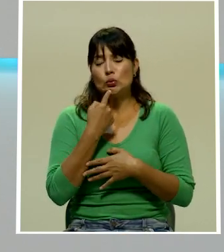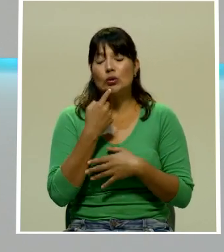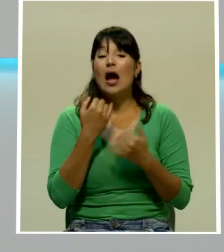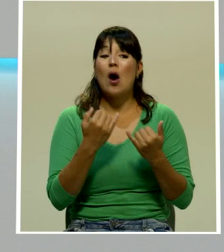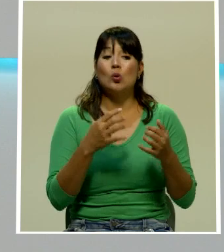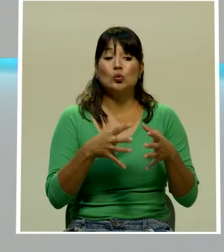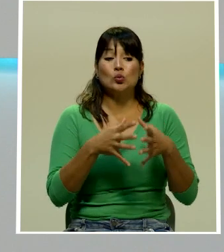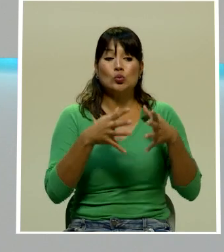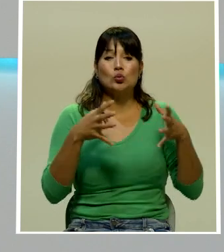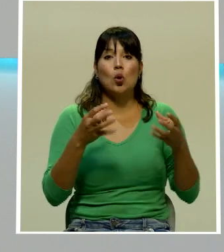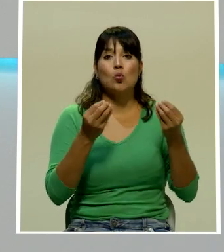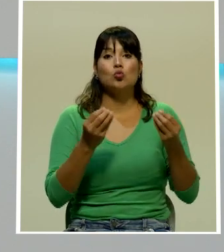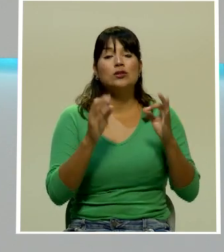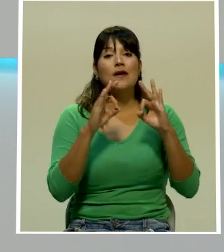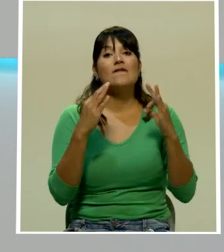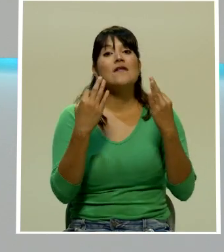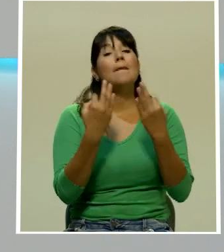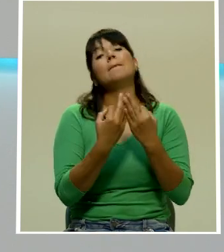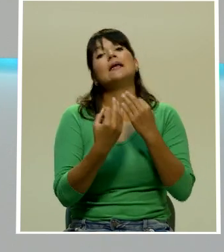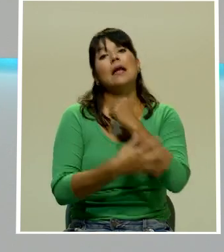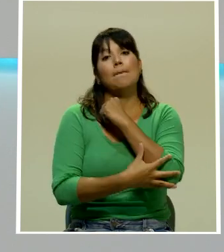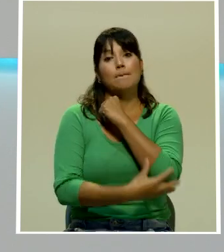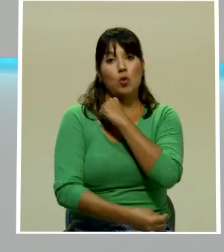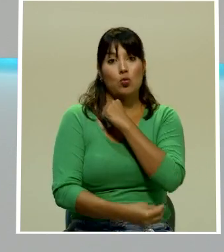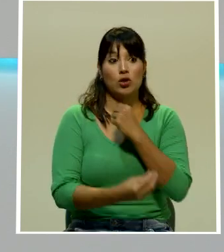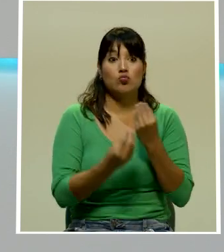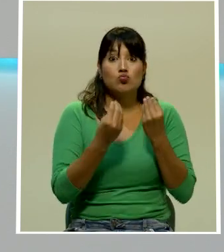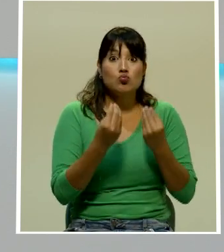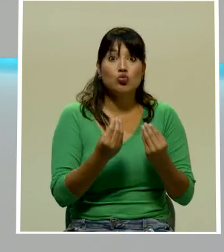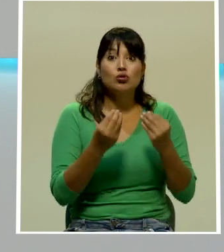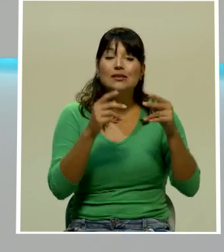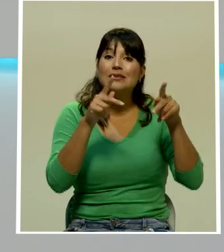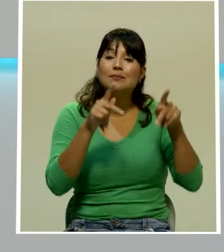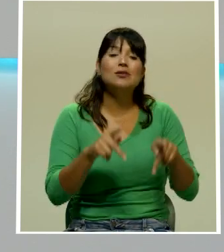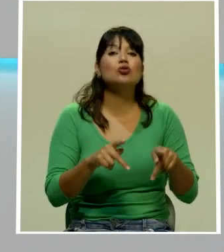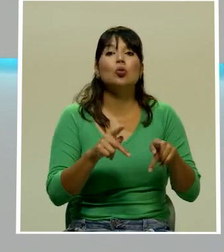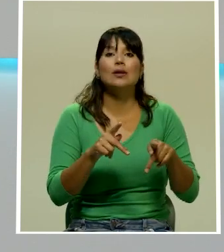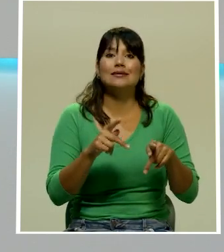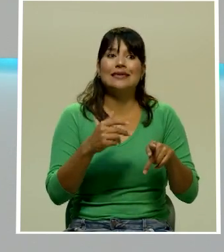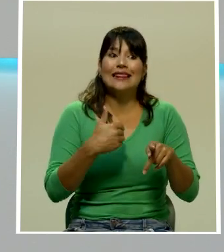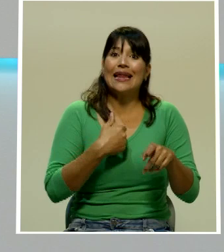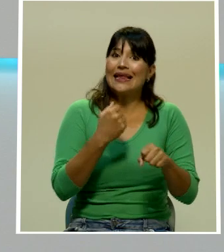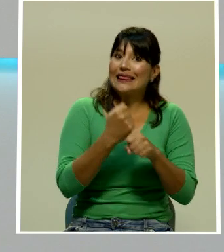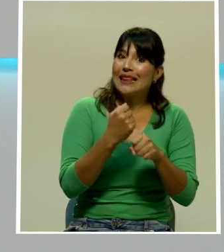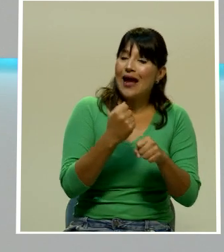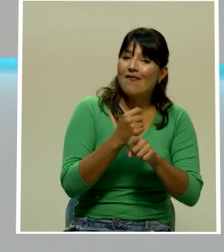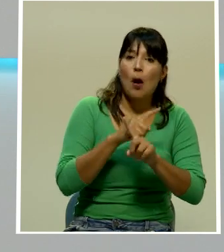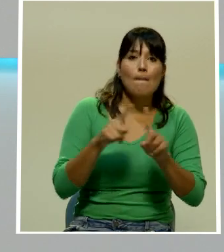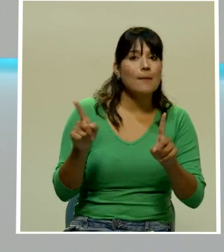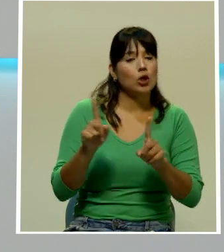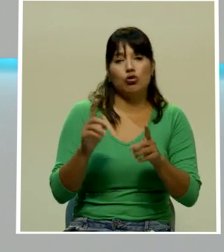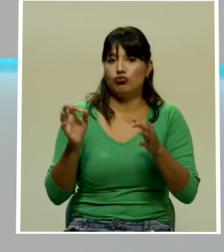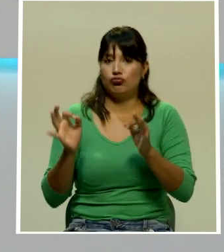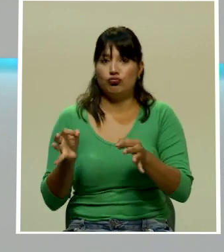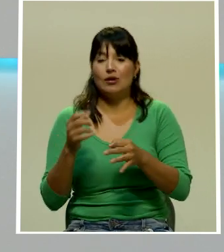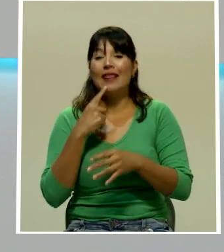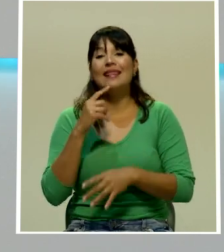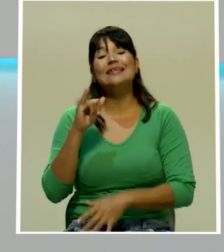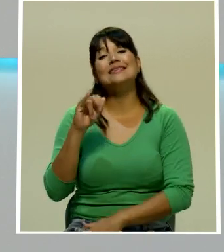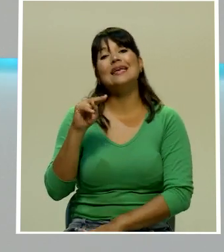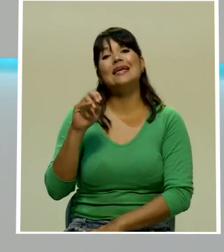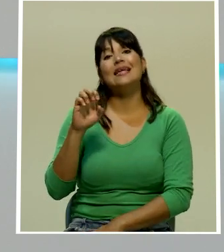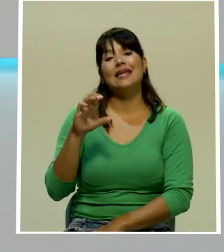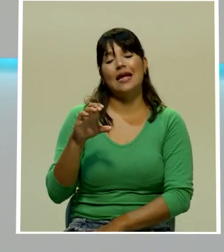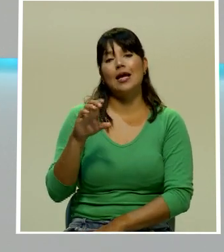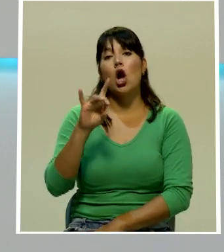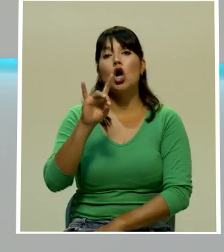Muchos de los afectados son personas con trabajos no calificados. Según datos del INEC, 83 mil